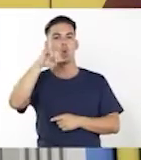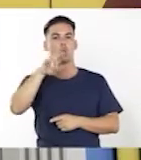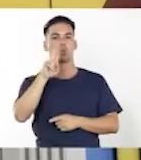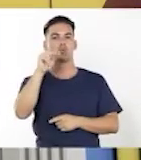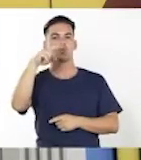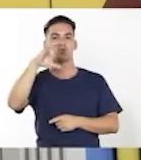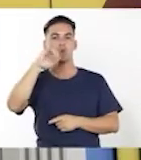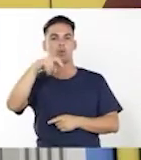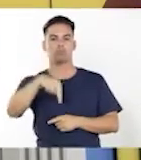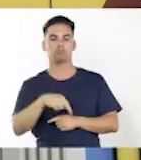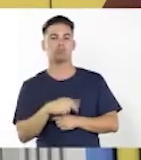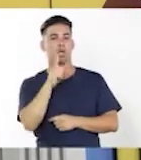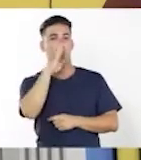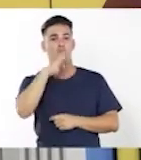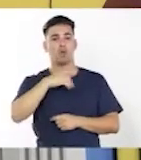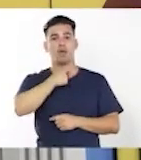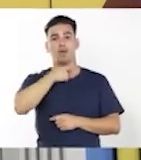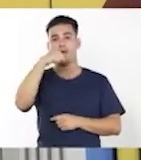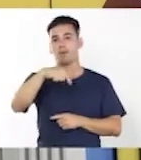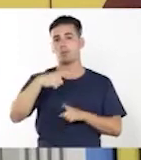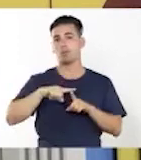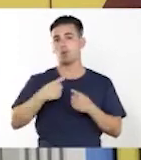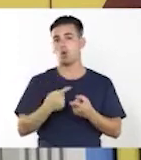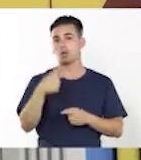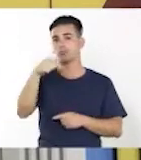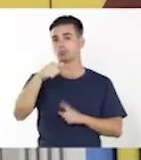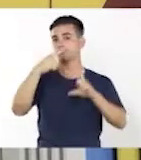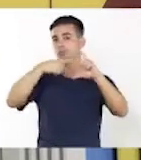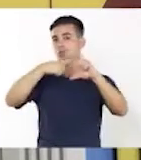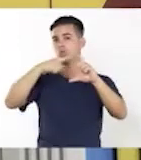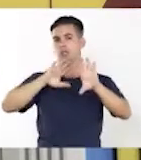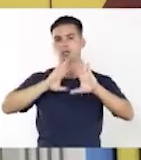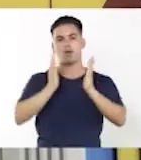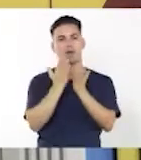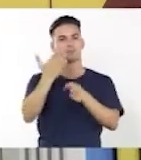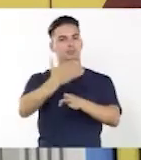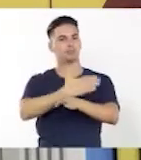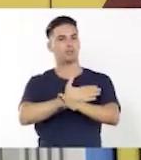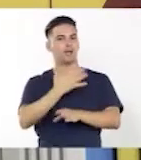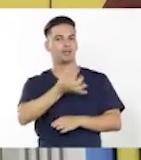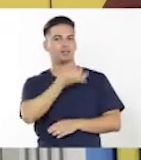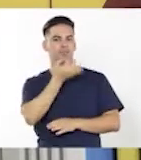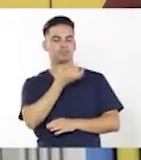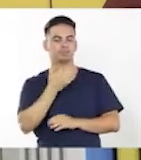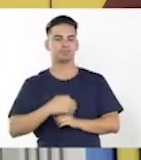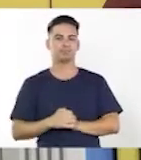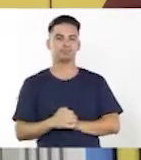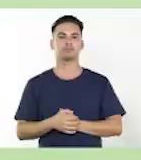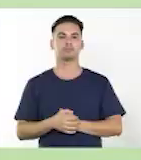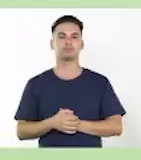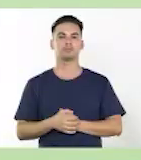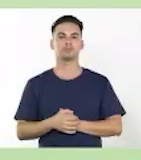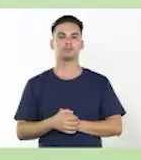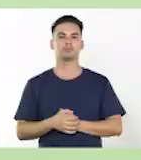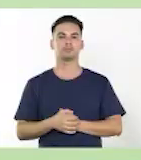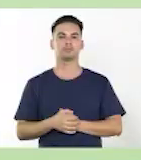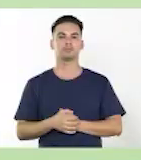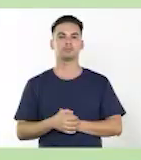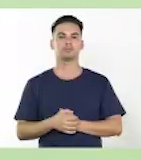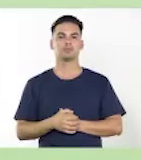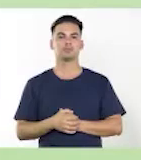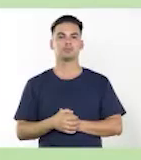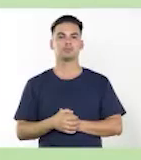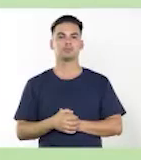No les puse los ejemplos porque ya esto es un contenido que ustedes ya trabajaron. Vamos a ir